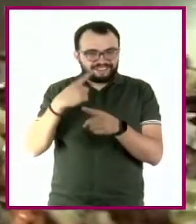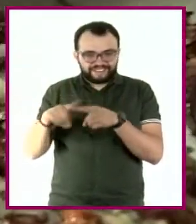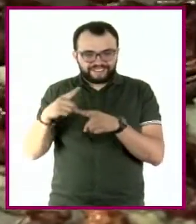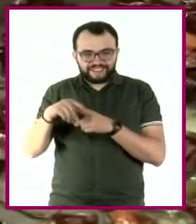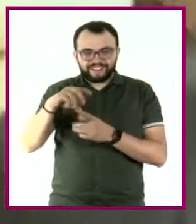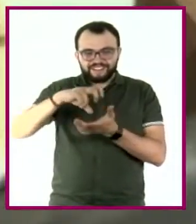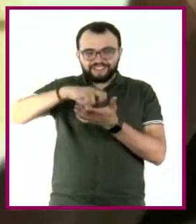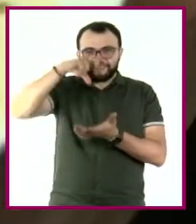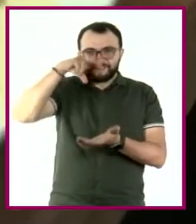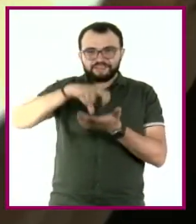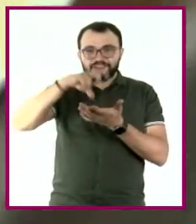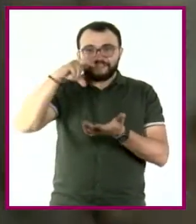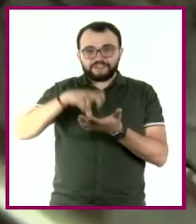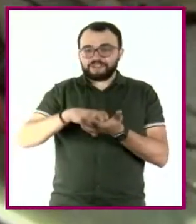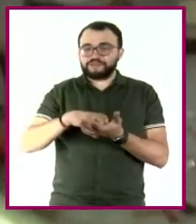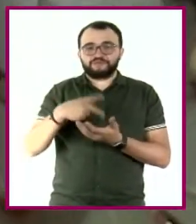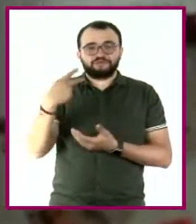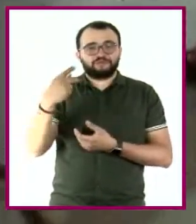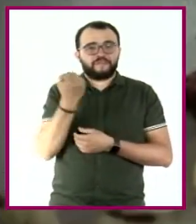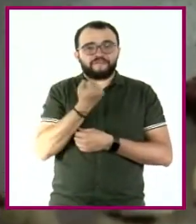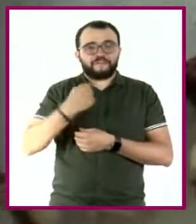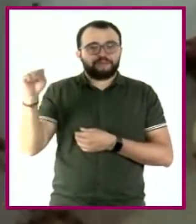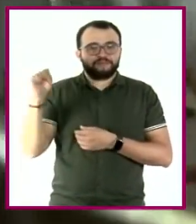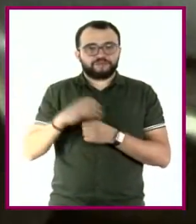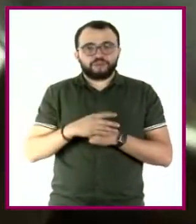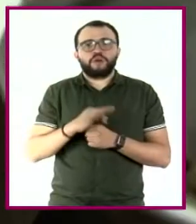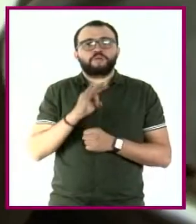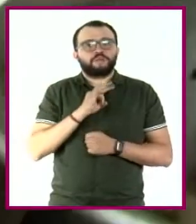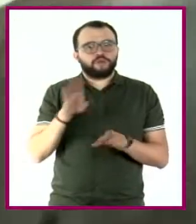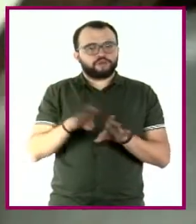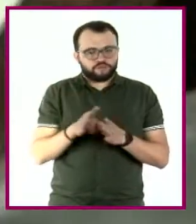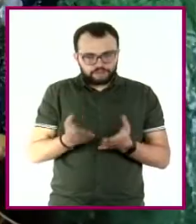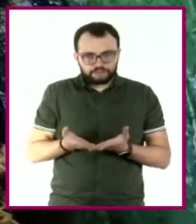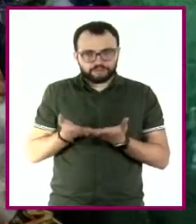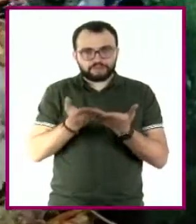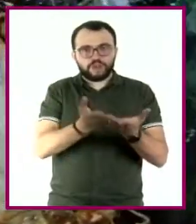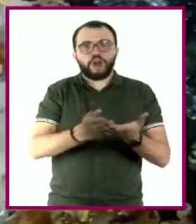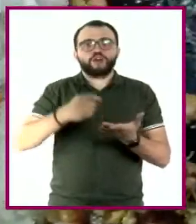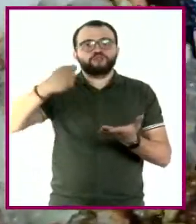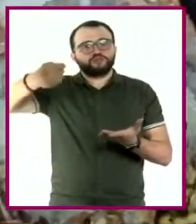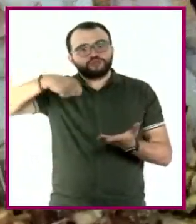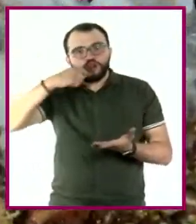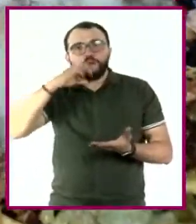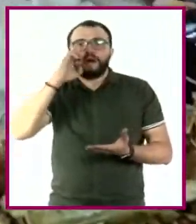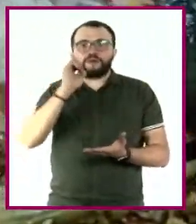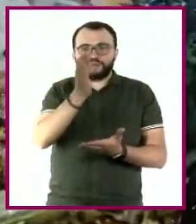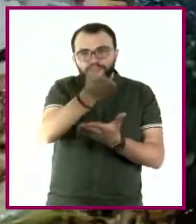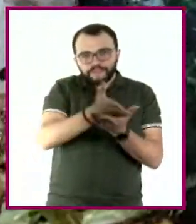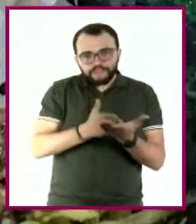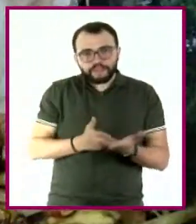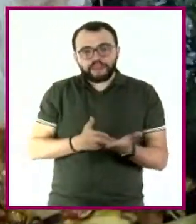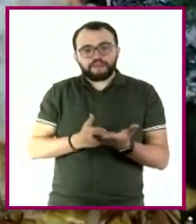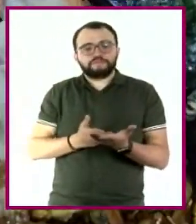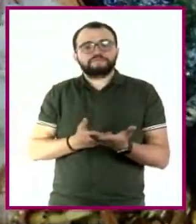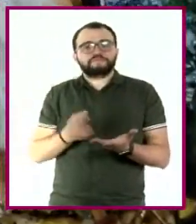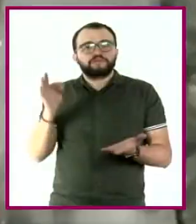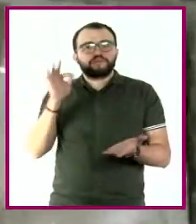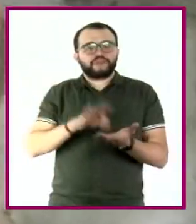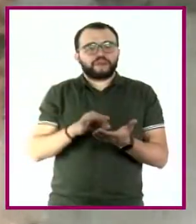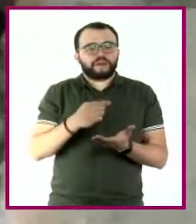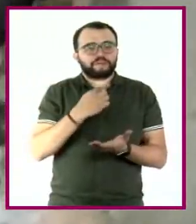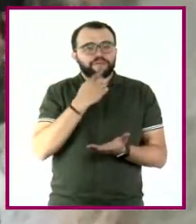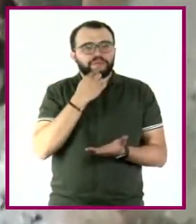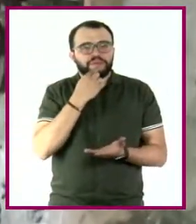son una botana muy popular. También suelen servirse en sopas o sobre enchiladas o tlacoyos y le dan un toque especial a los